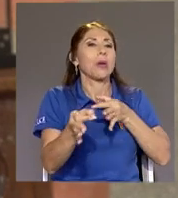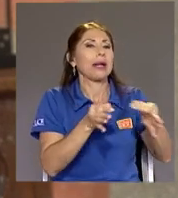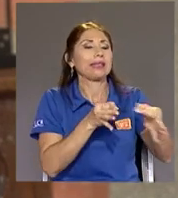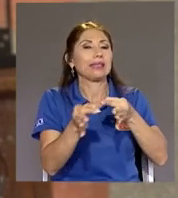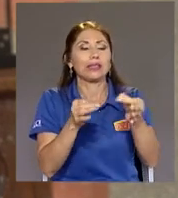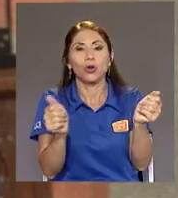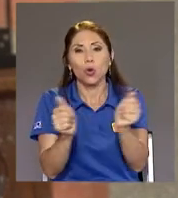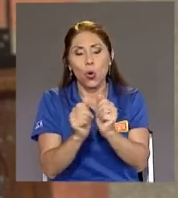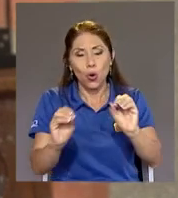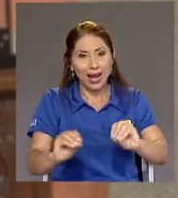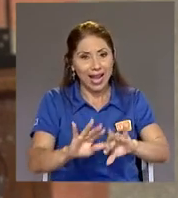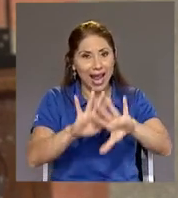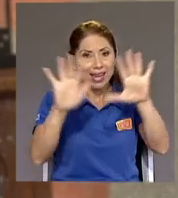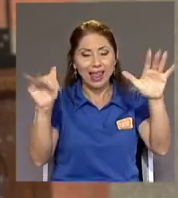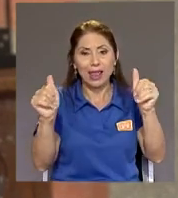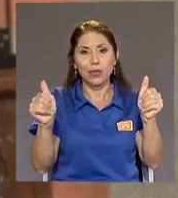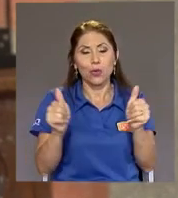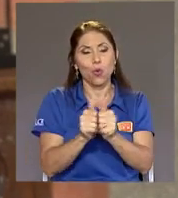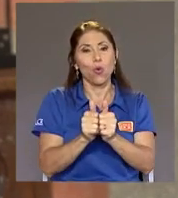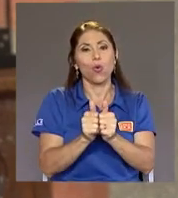rotundo